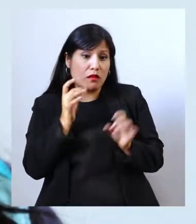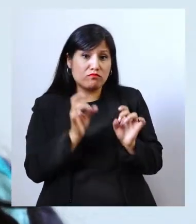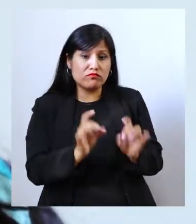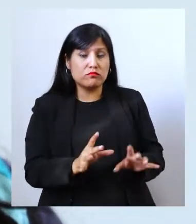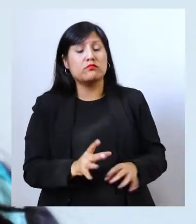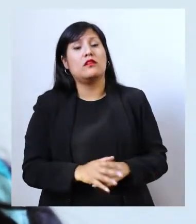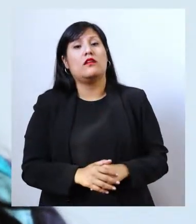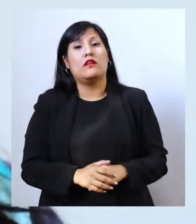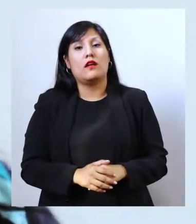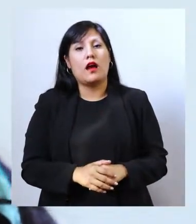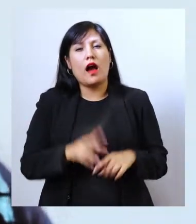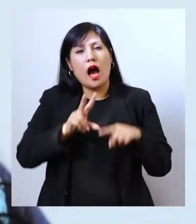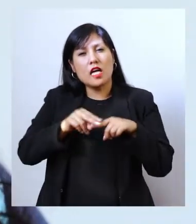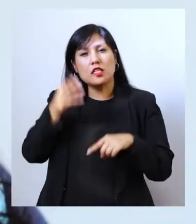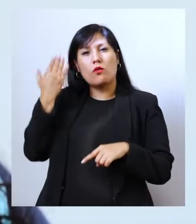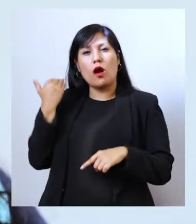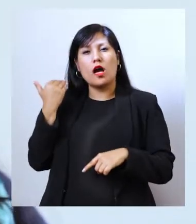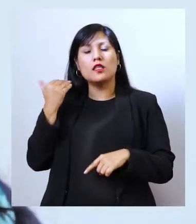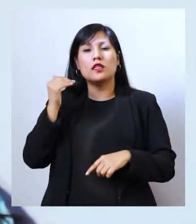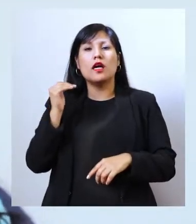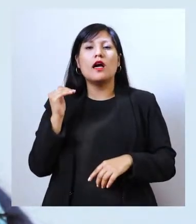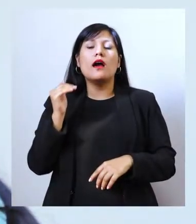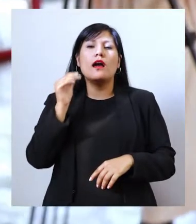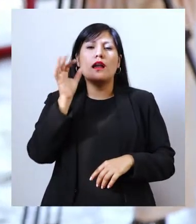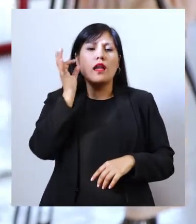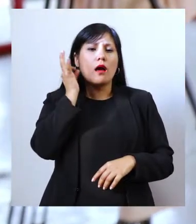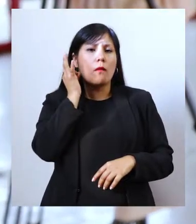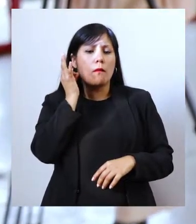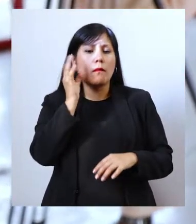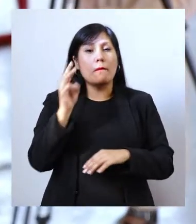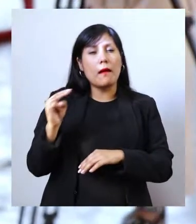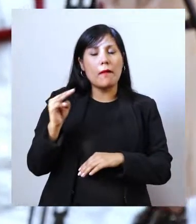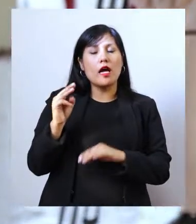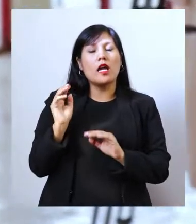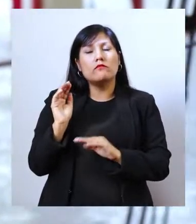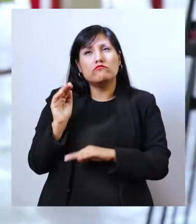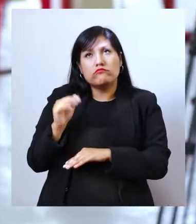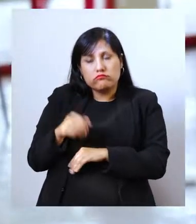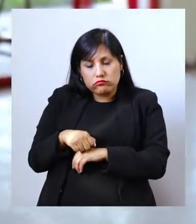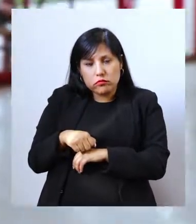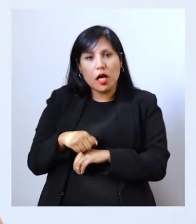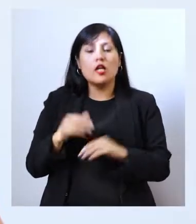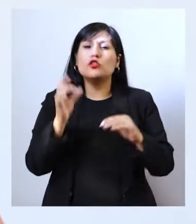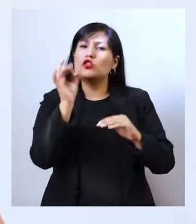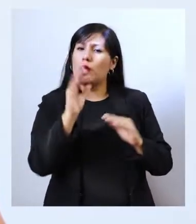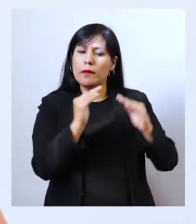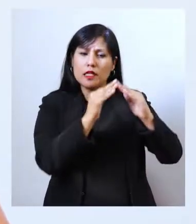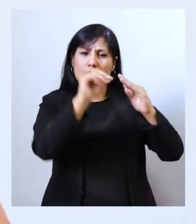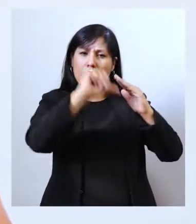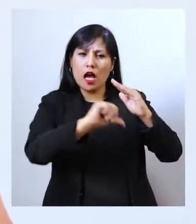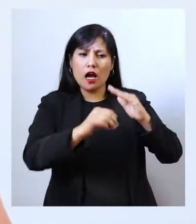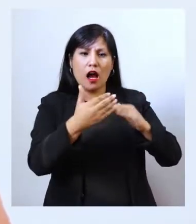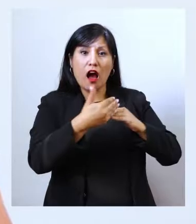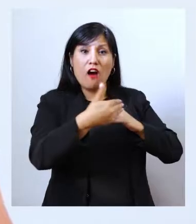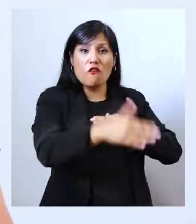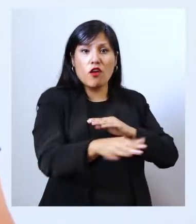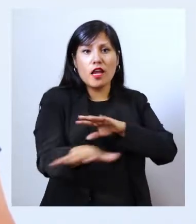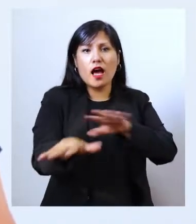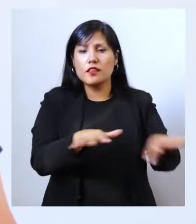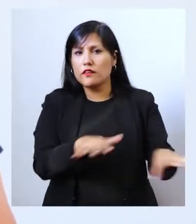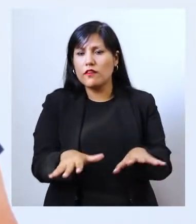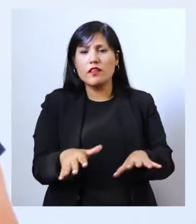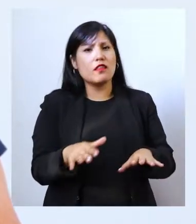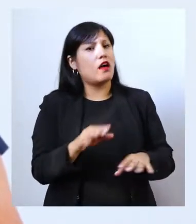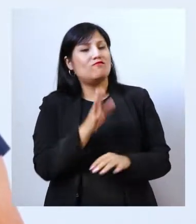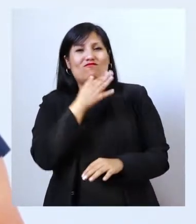Antiguamente éramos como sometidas, las mamás de uno eran más sometidas, de la casa, no hacían actividad afuera de su